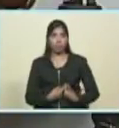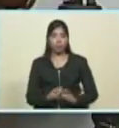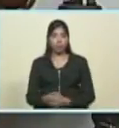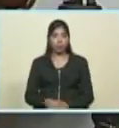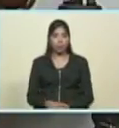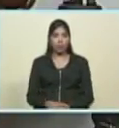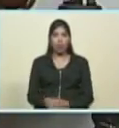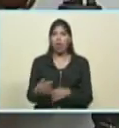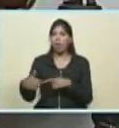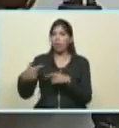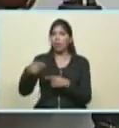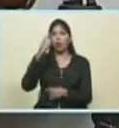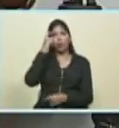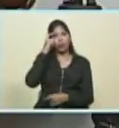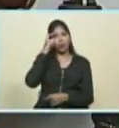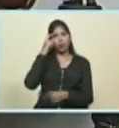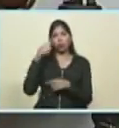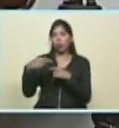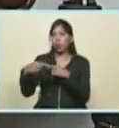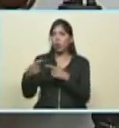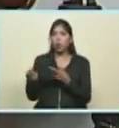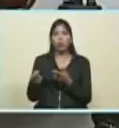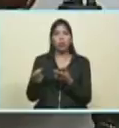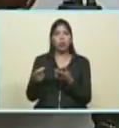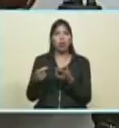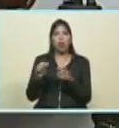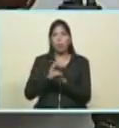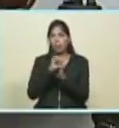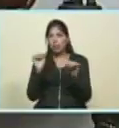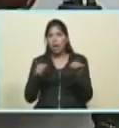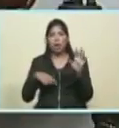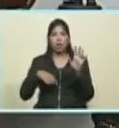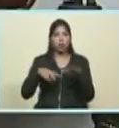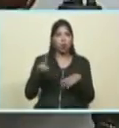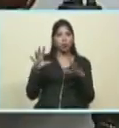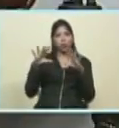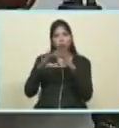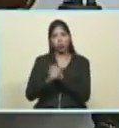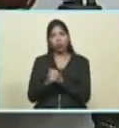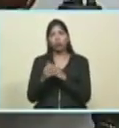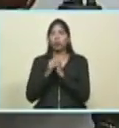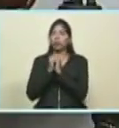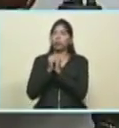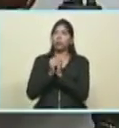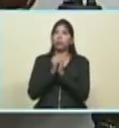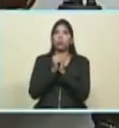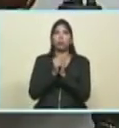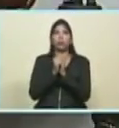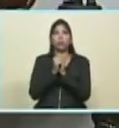todos los días practico oración en la mañana al mediodía en la noche he aprendido el poder de la oración